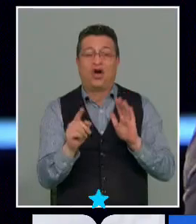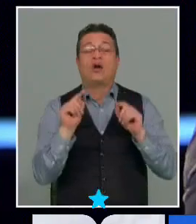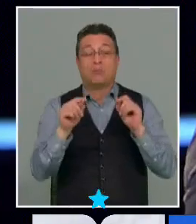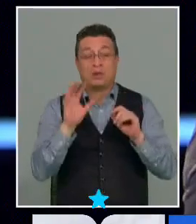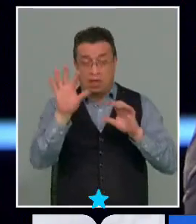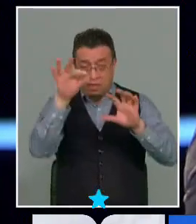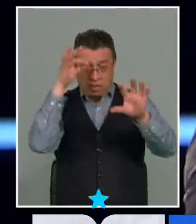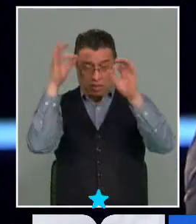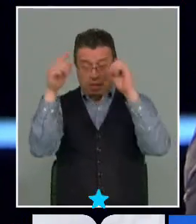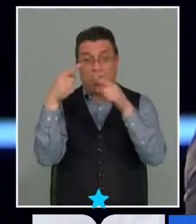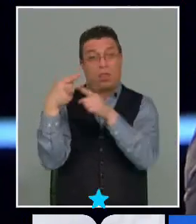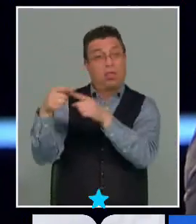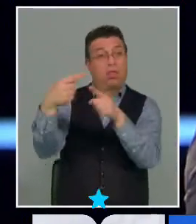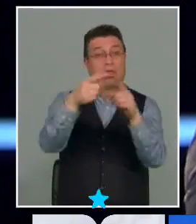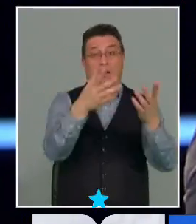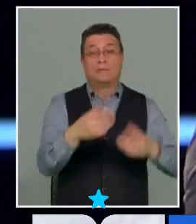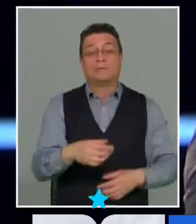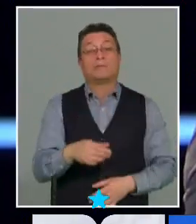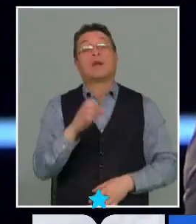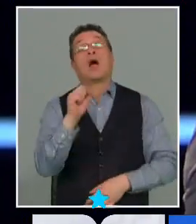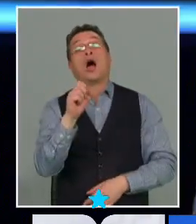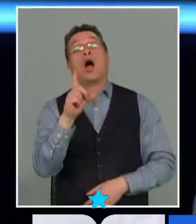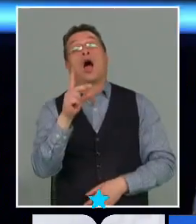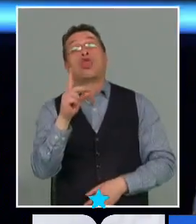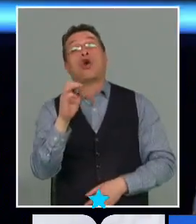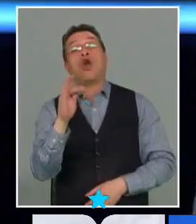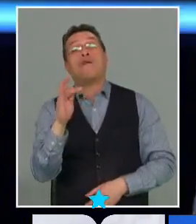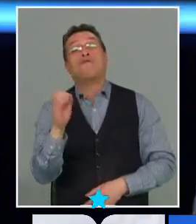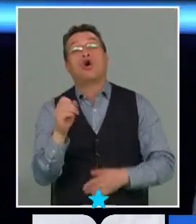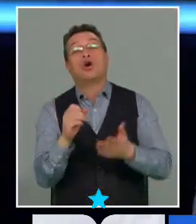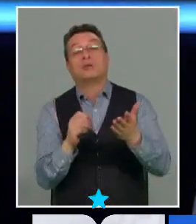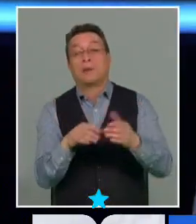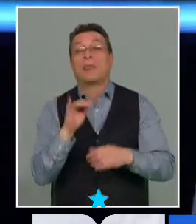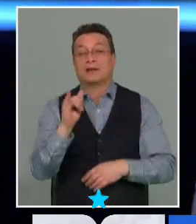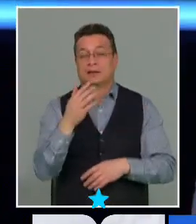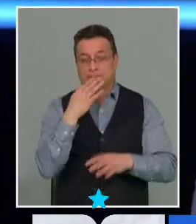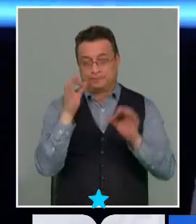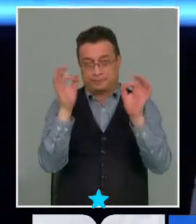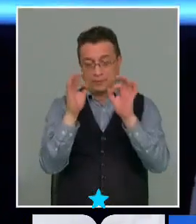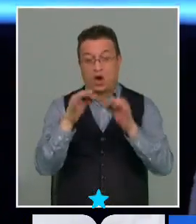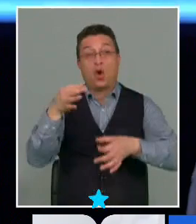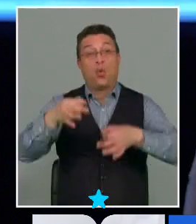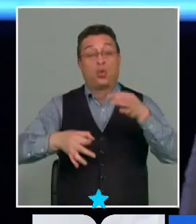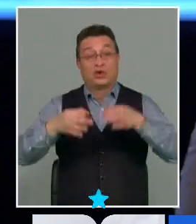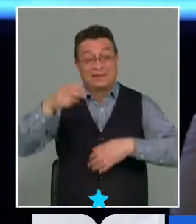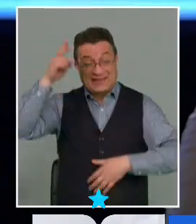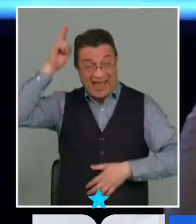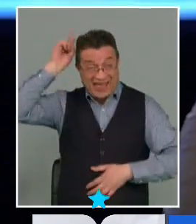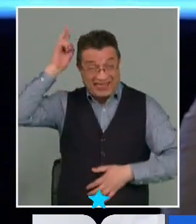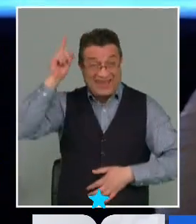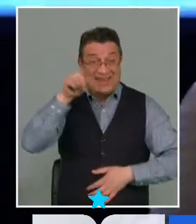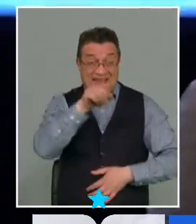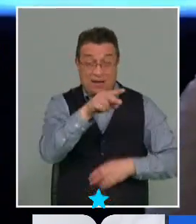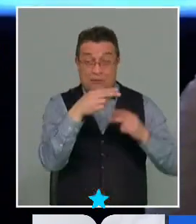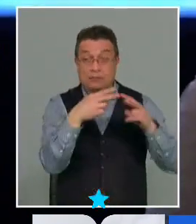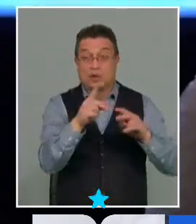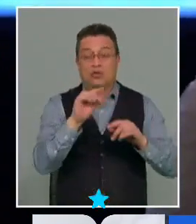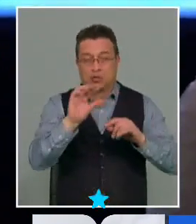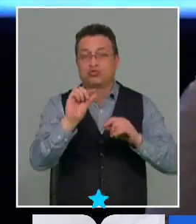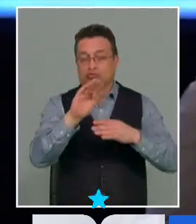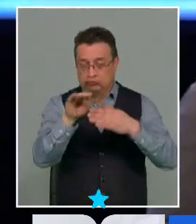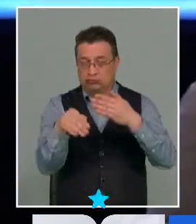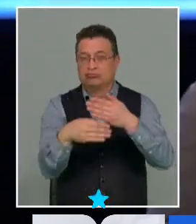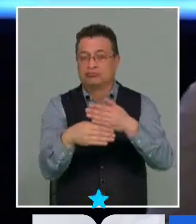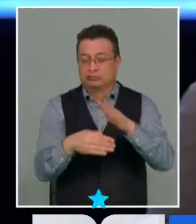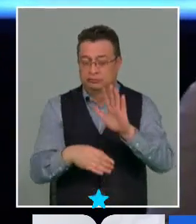interpretar de la manera que queramos Adolfo Miñabur si antes de eso precisar respecto a la justicia indígena más que incorporar algún elemento